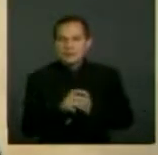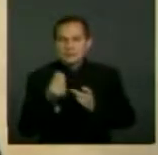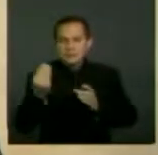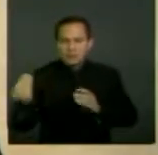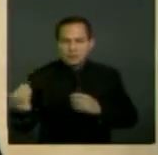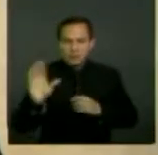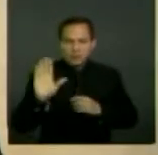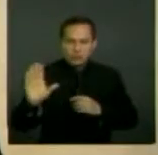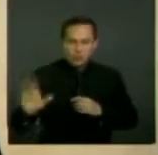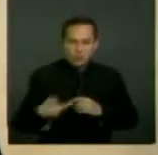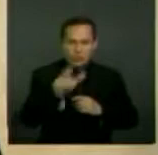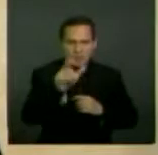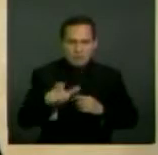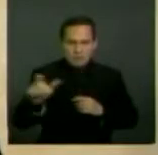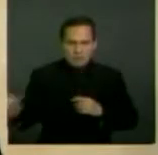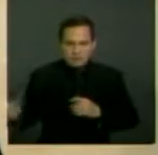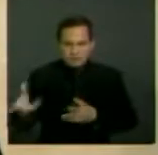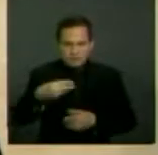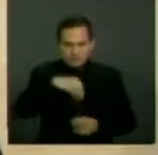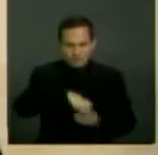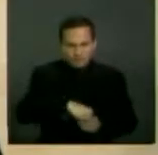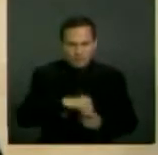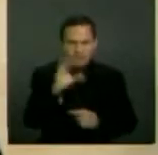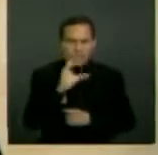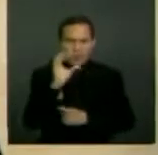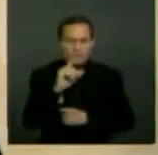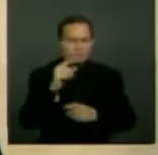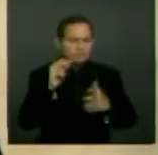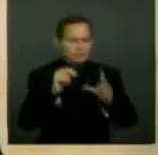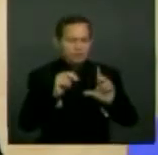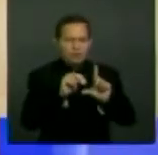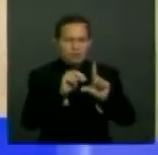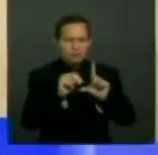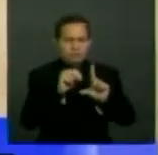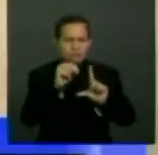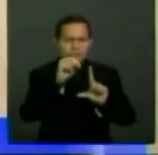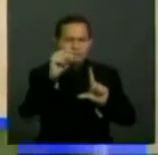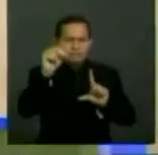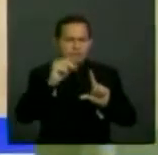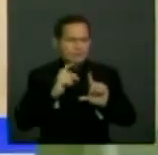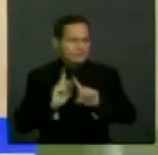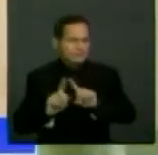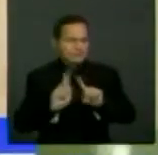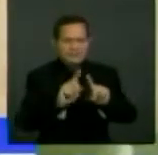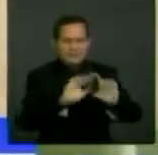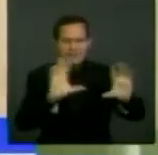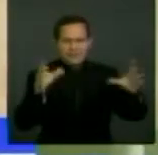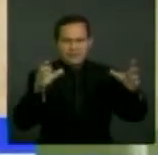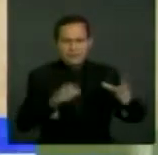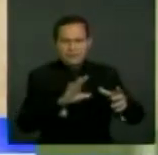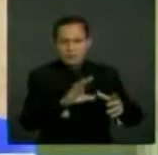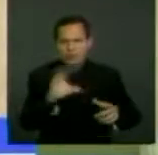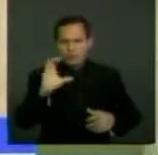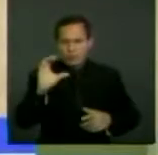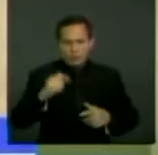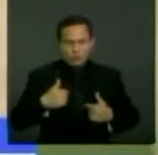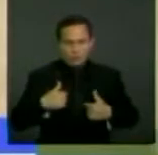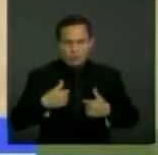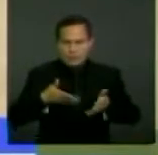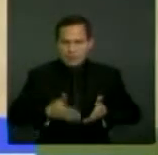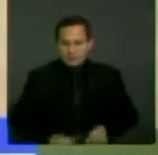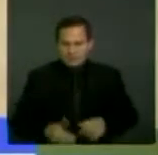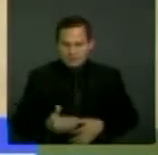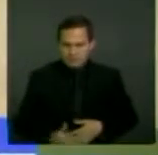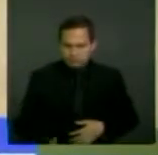Colombia ocurre en absolutamente todos los niveles de la vida en sociedad. Así, durante todo su ciclo vital, las personas con